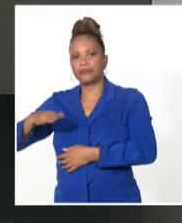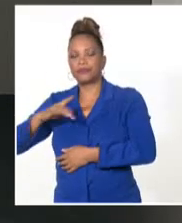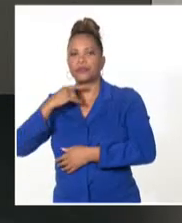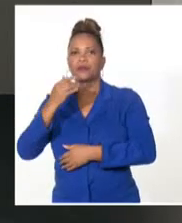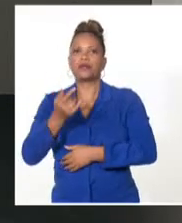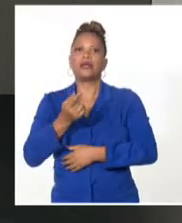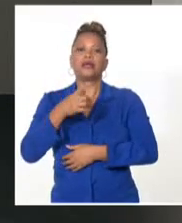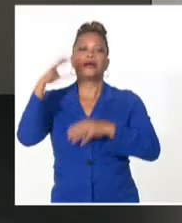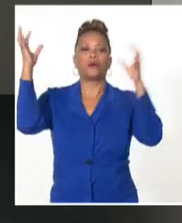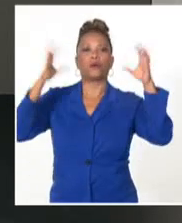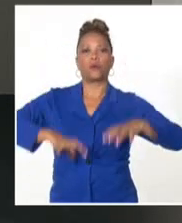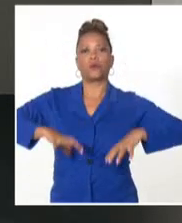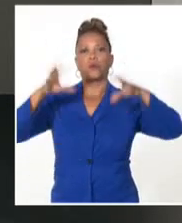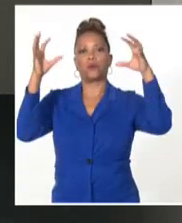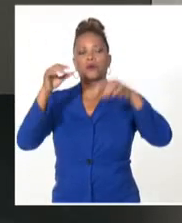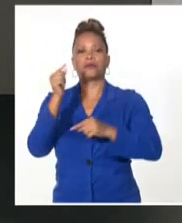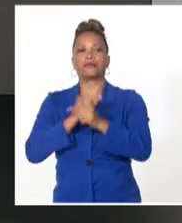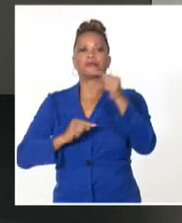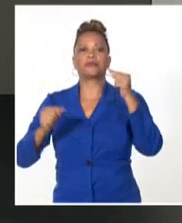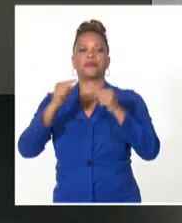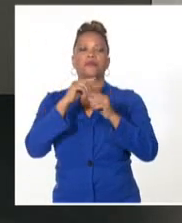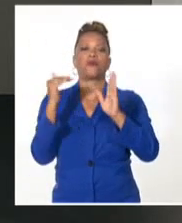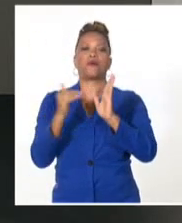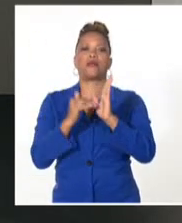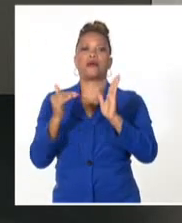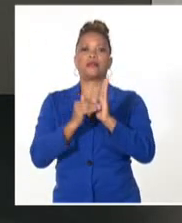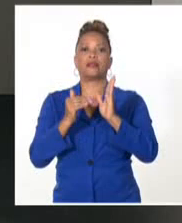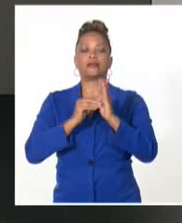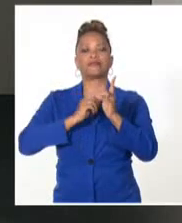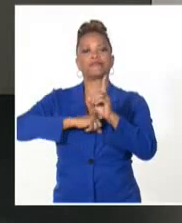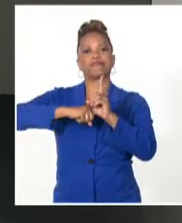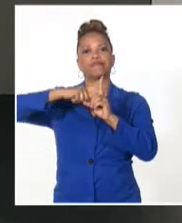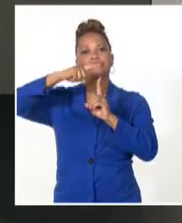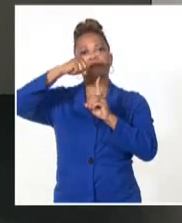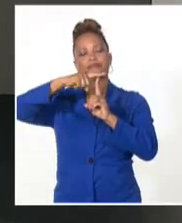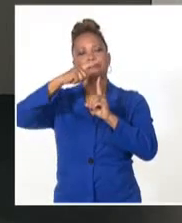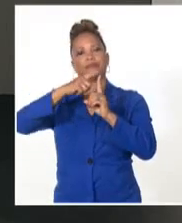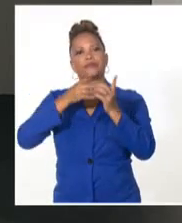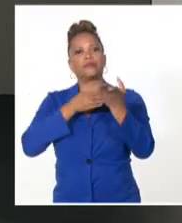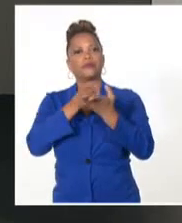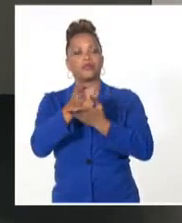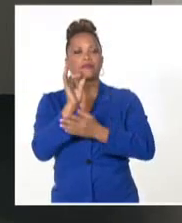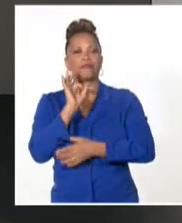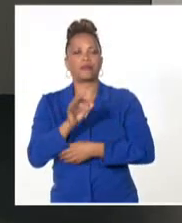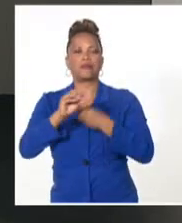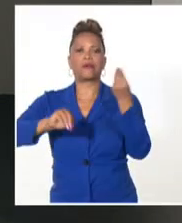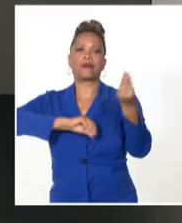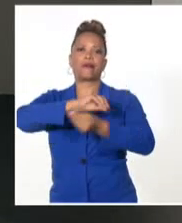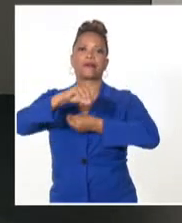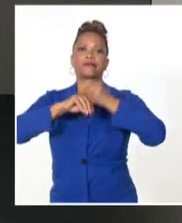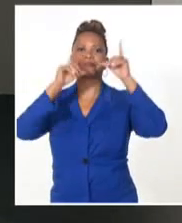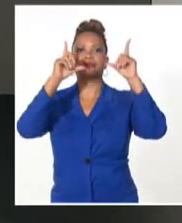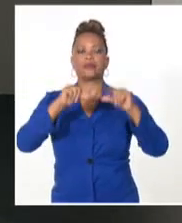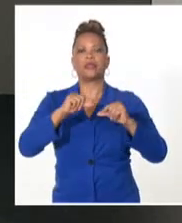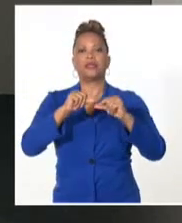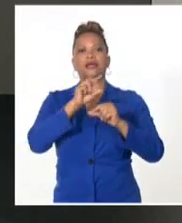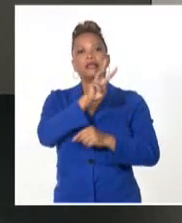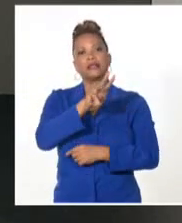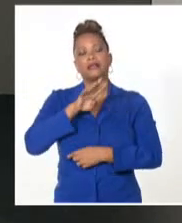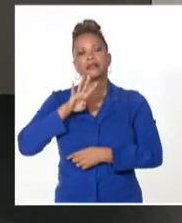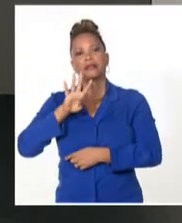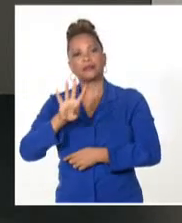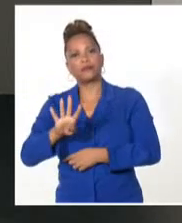precipitación, principalmente en horas de la tarde. Las temperaturas extremas se mantienen elevadas y con poca variación, máximas de 34